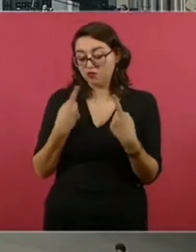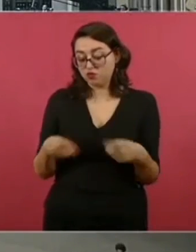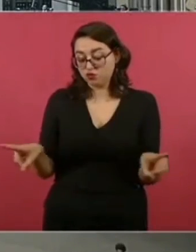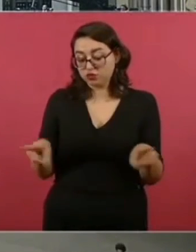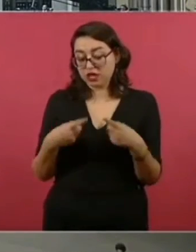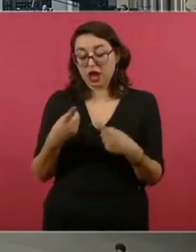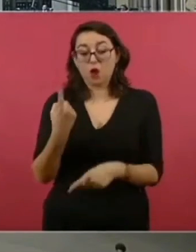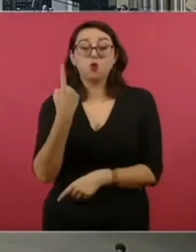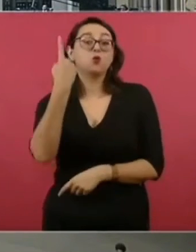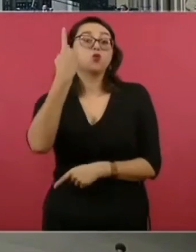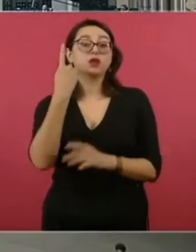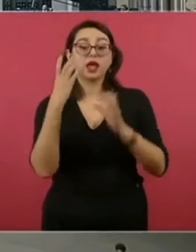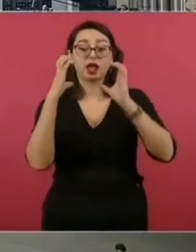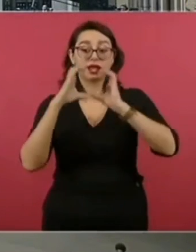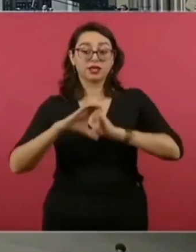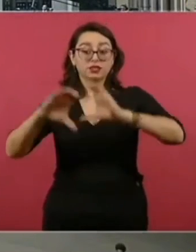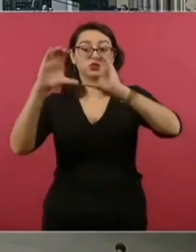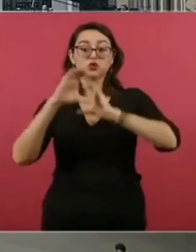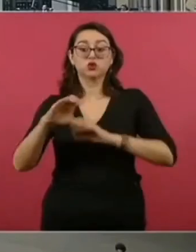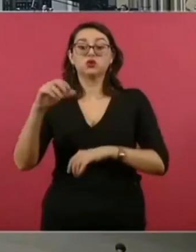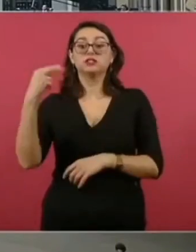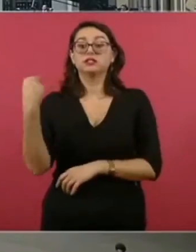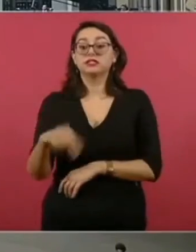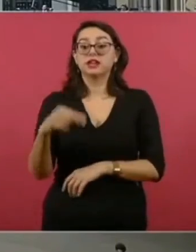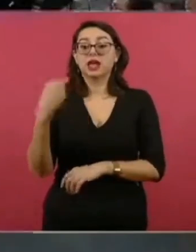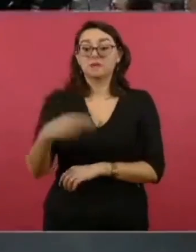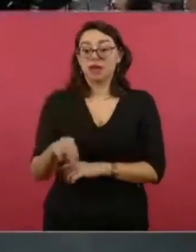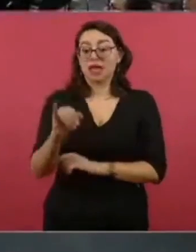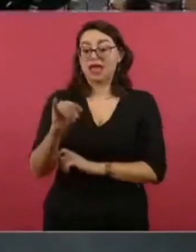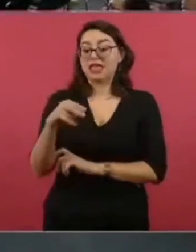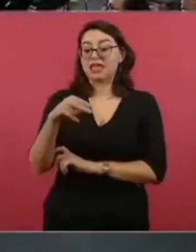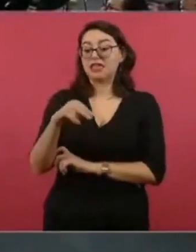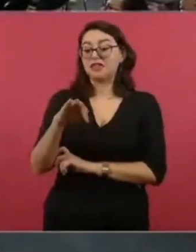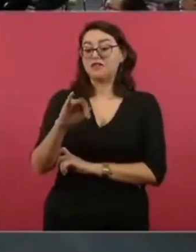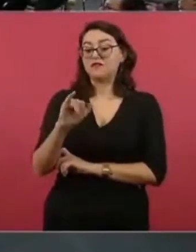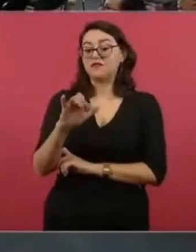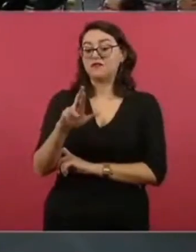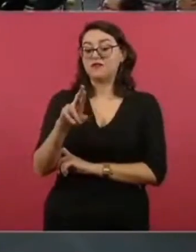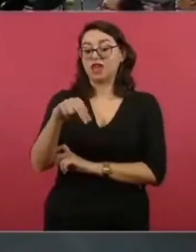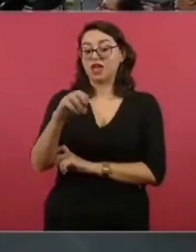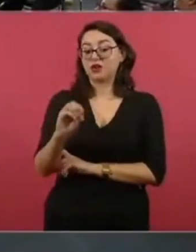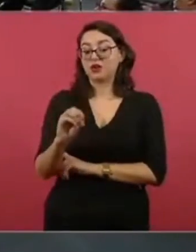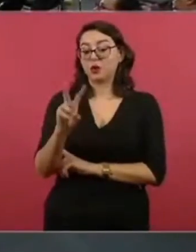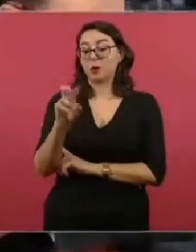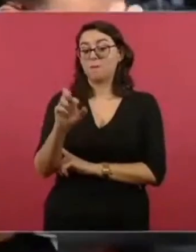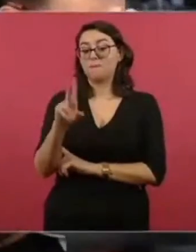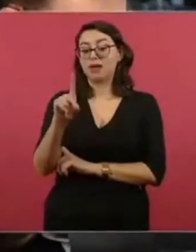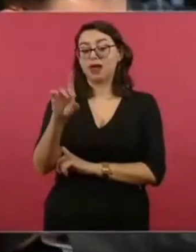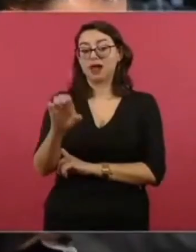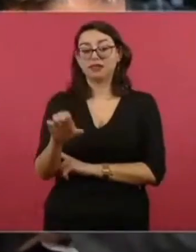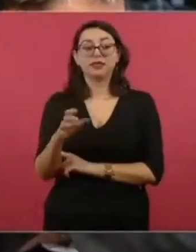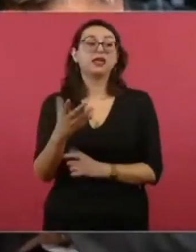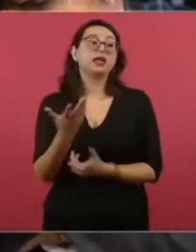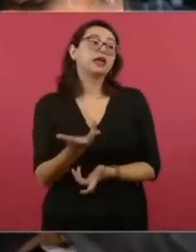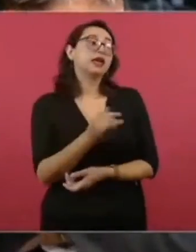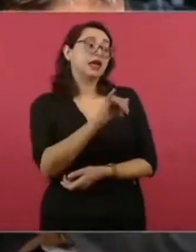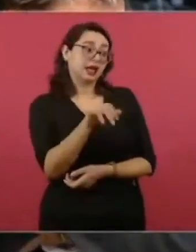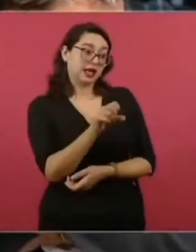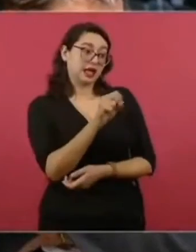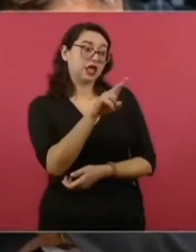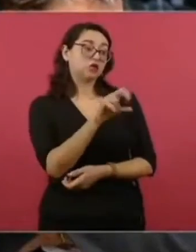gustar a usted y le va a gustar a la juventud, y si Jesús pudiera ponerlo, es El Infierno Verde